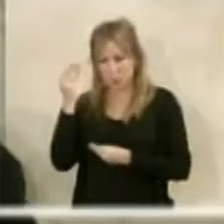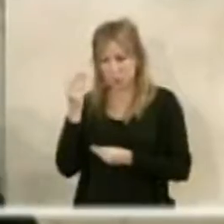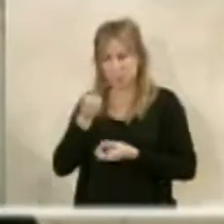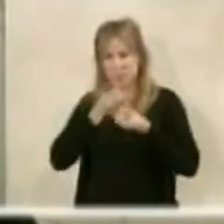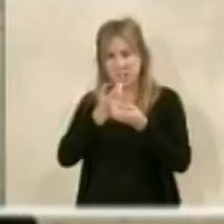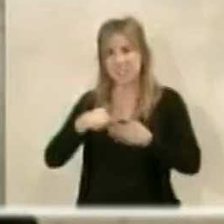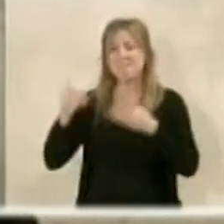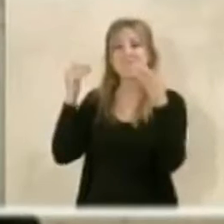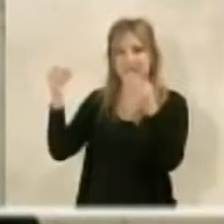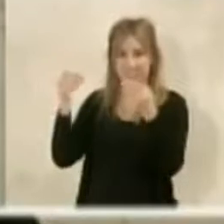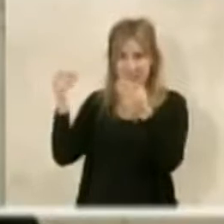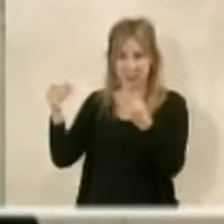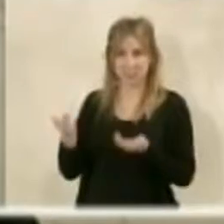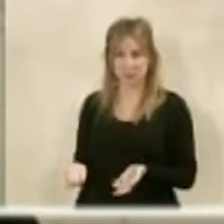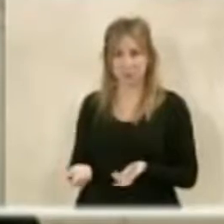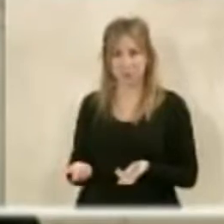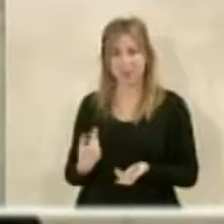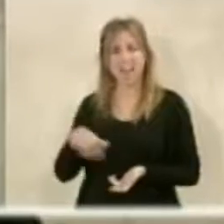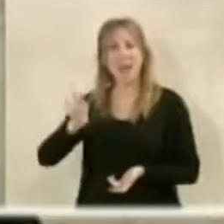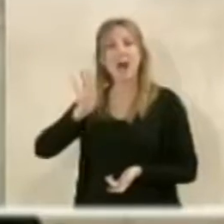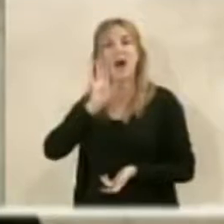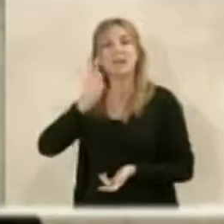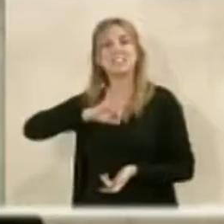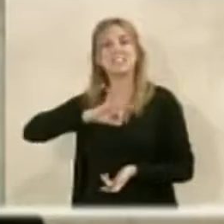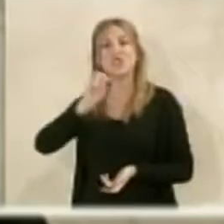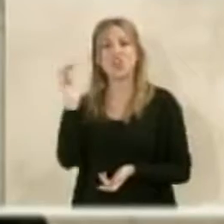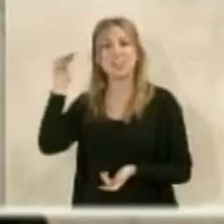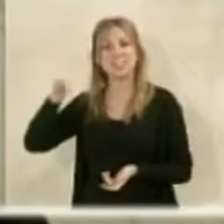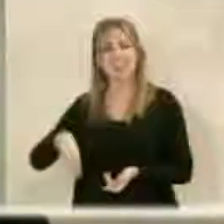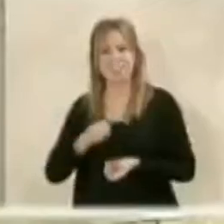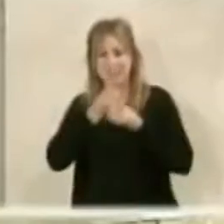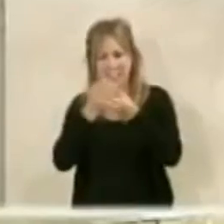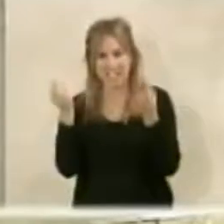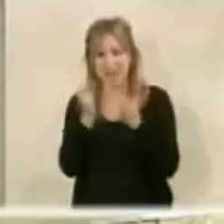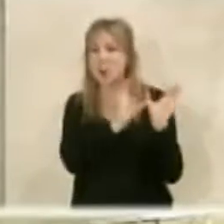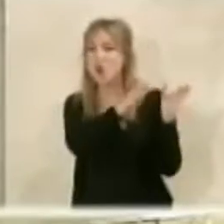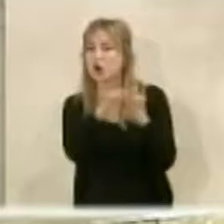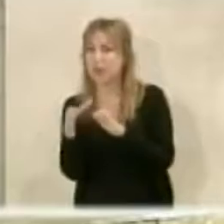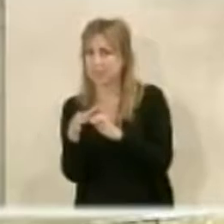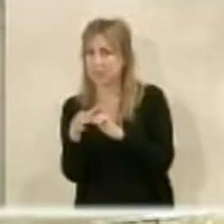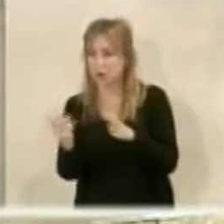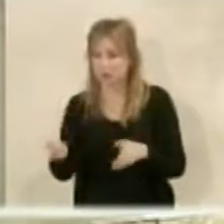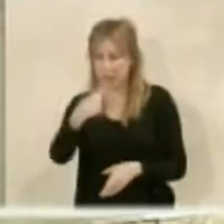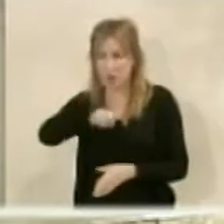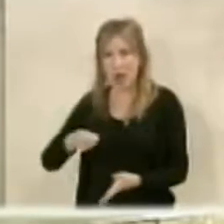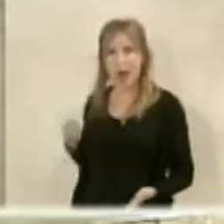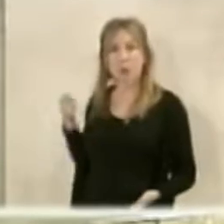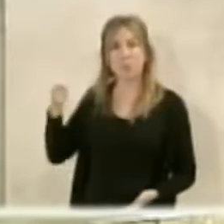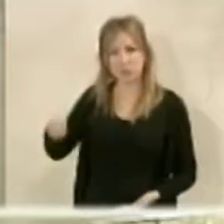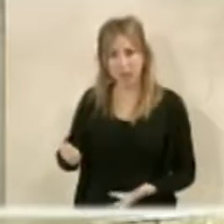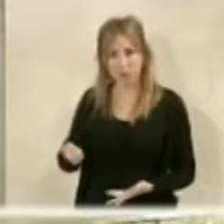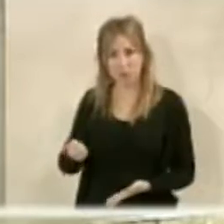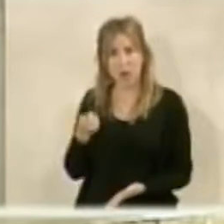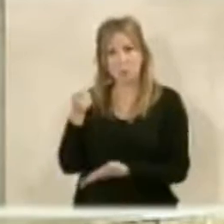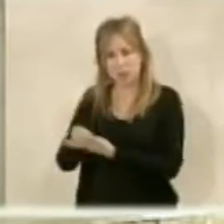que tenemos que felicitar. Decía el señor Esteban hace un momento que los colectivos que han apostado, yo creo